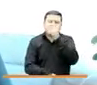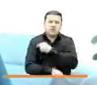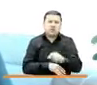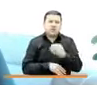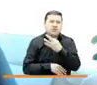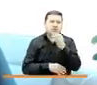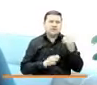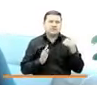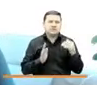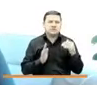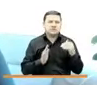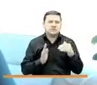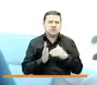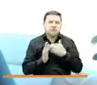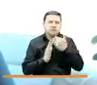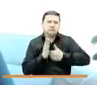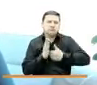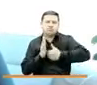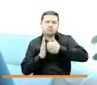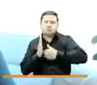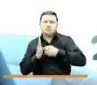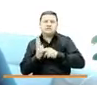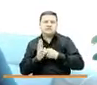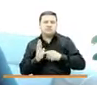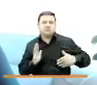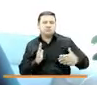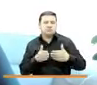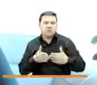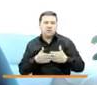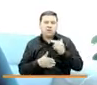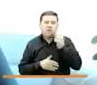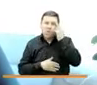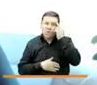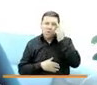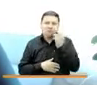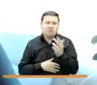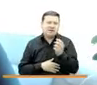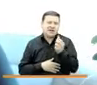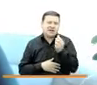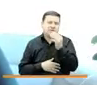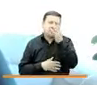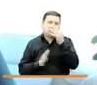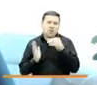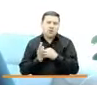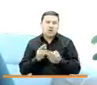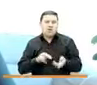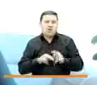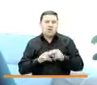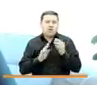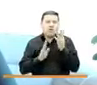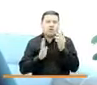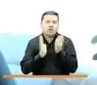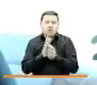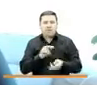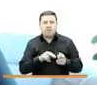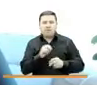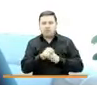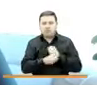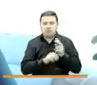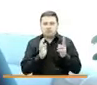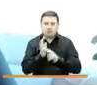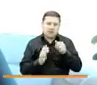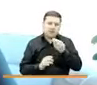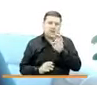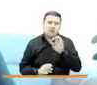.000 documentos, lo cual obviamente casi que cuatriplica lo que teníamos en el año 2019.